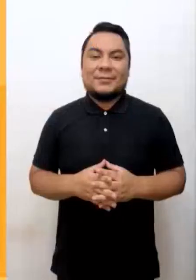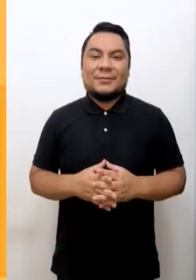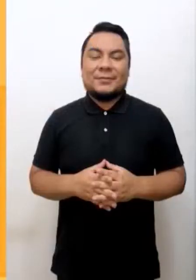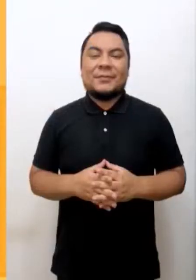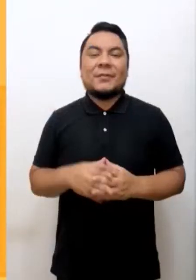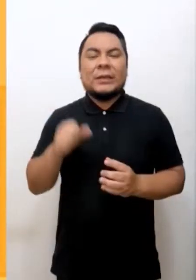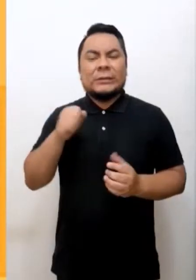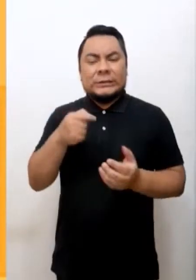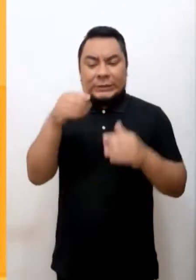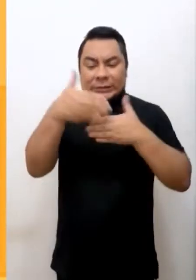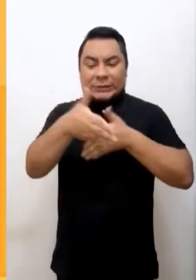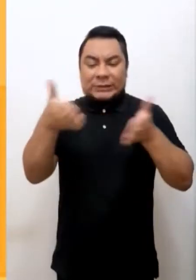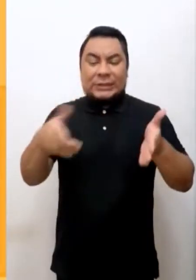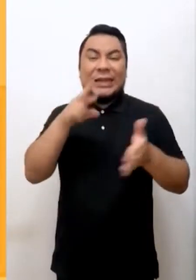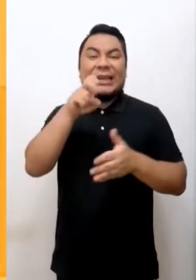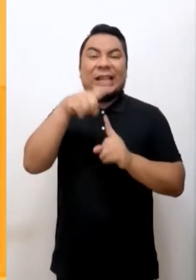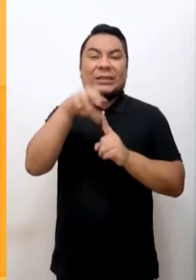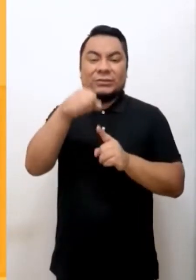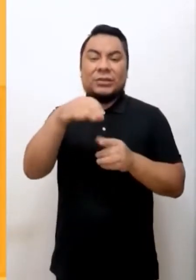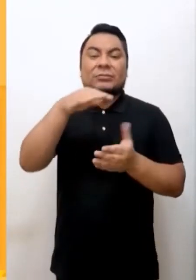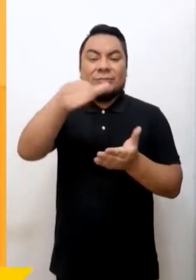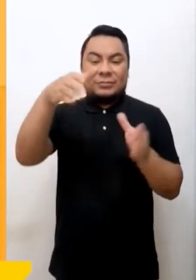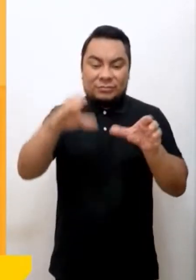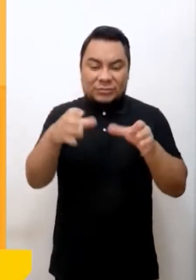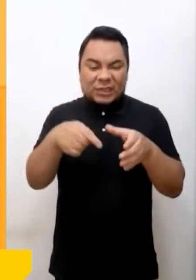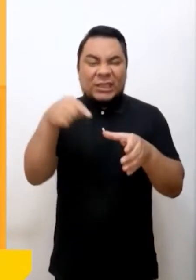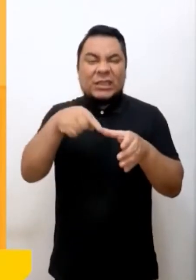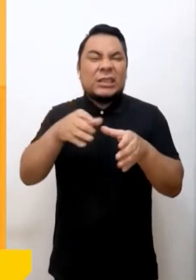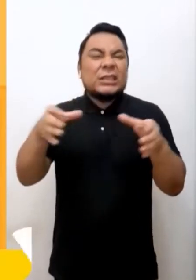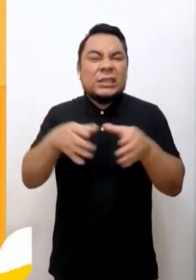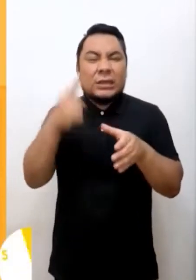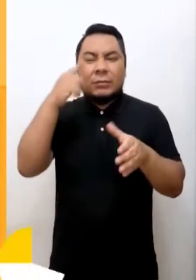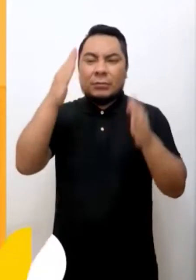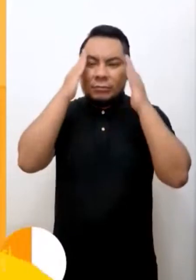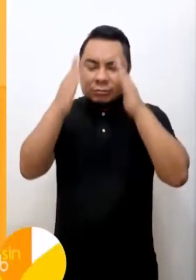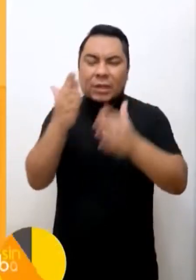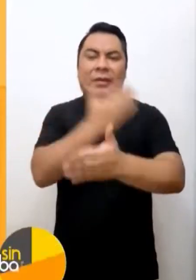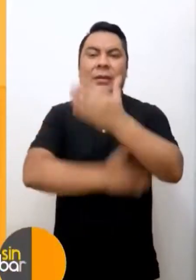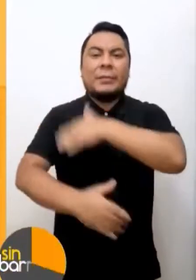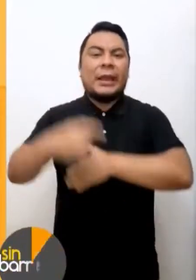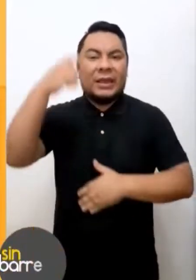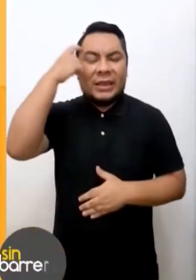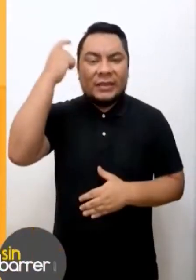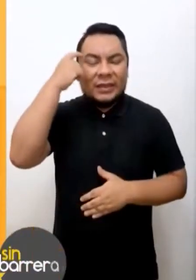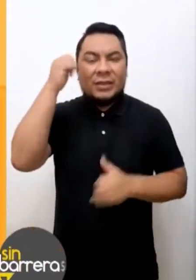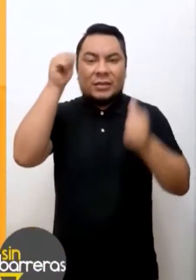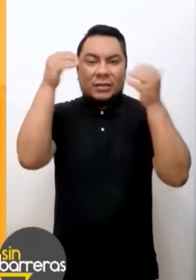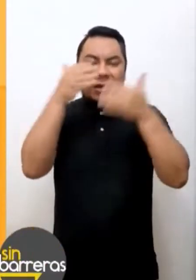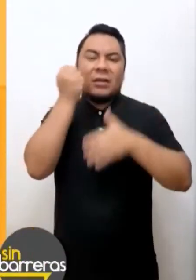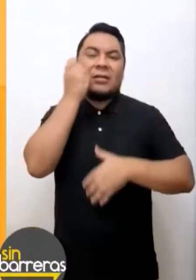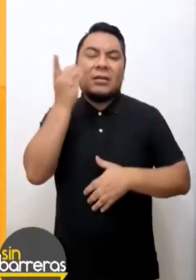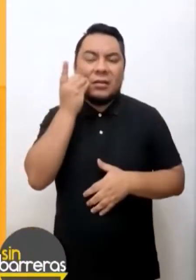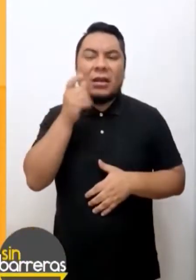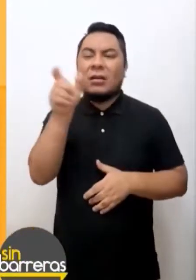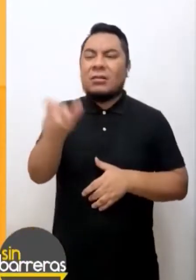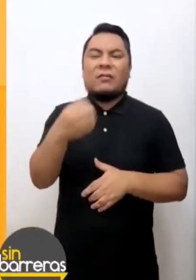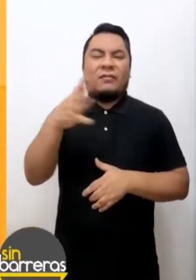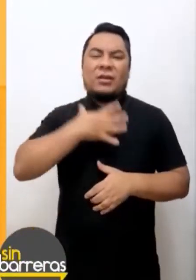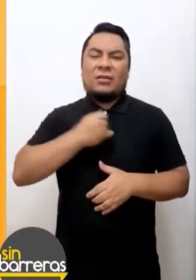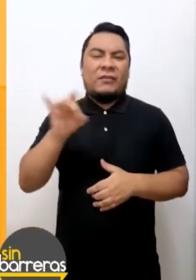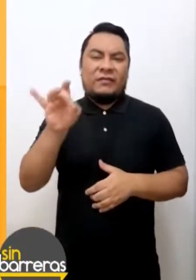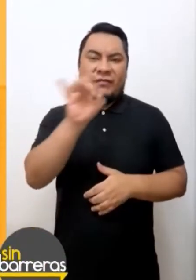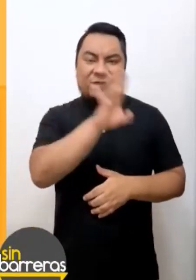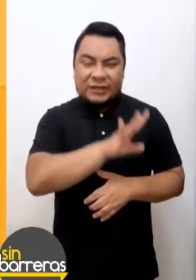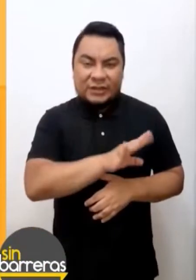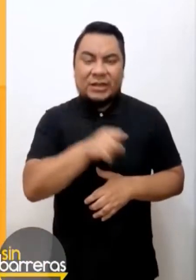Retos en realidad es un centro que se dedica a la discapacidad intelectual de jóvenes de diferentes